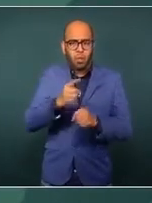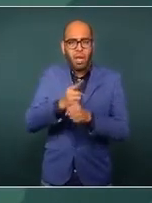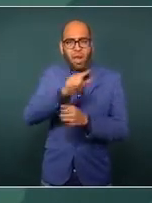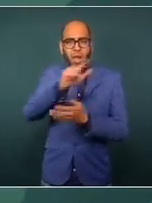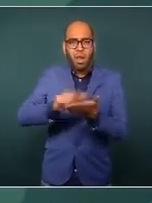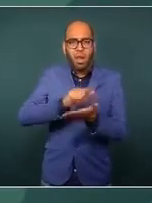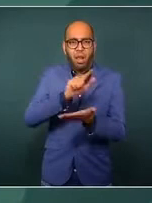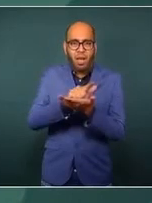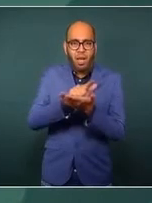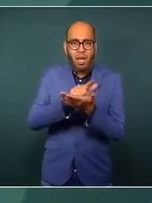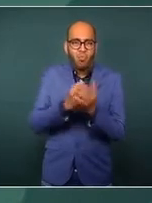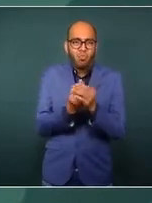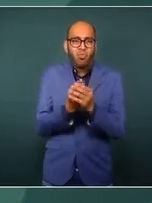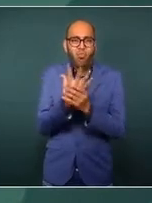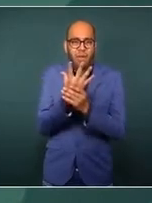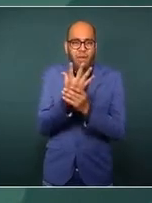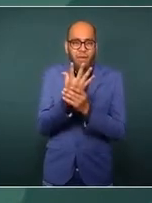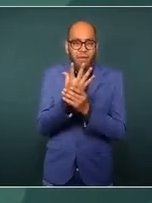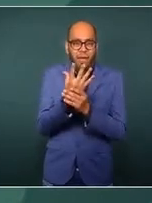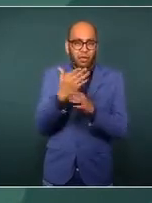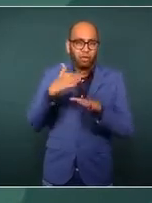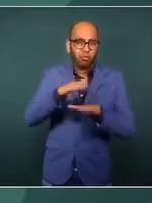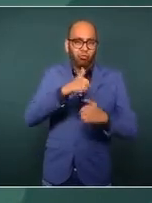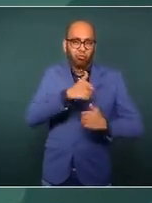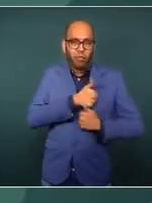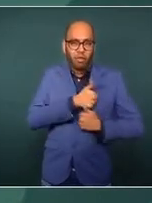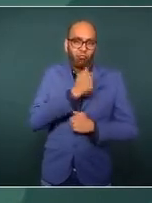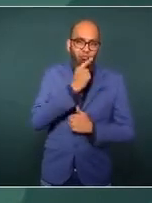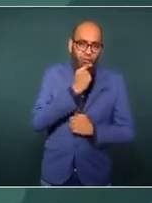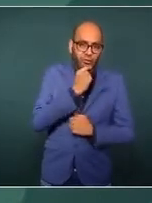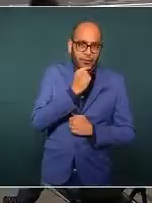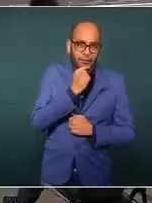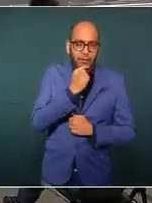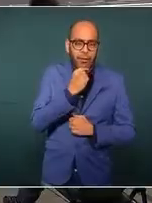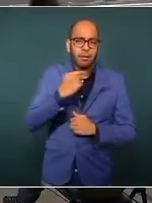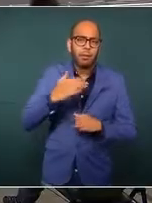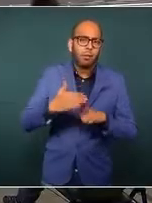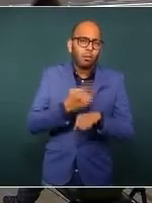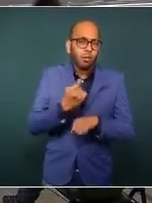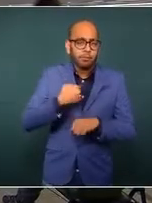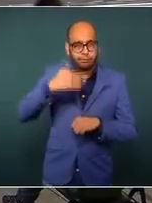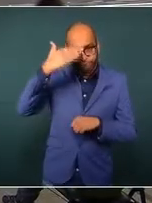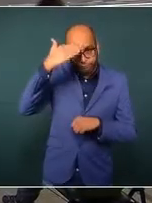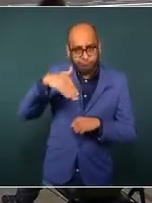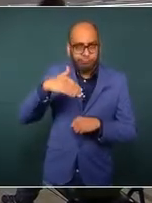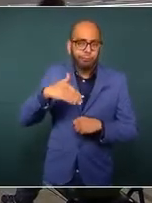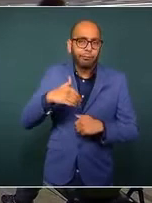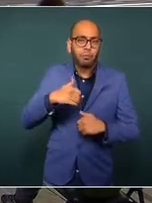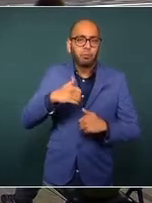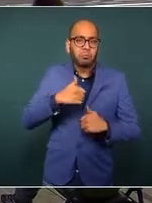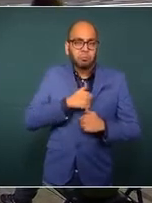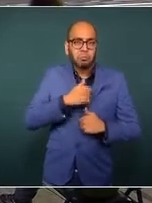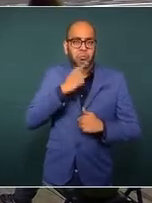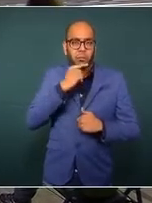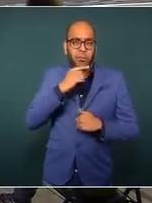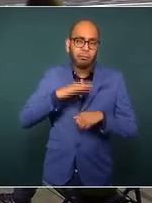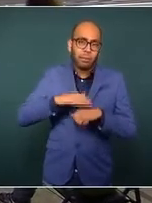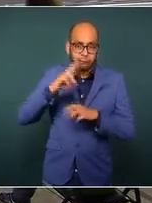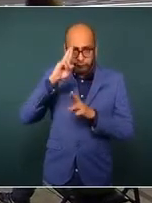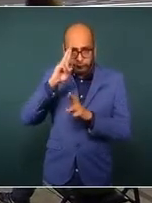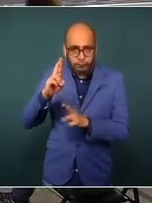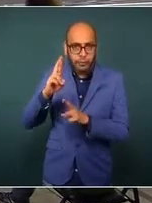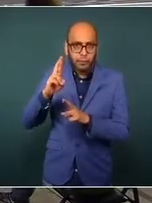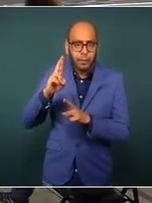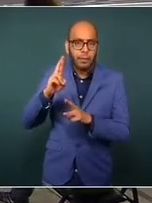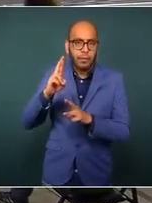que son de las instituciones más queridas y respetadas en el país tuvieran un respaldo y